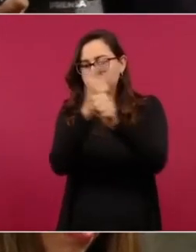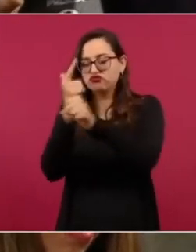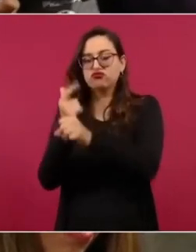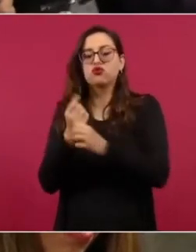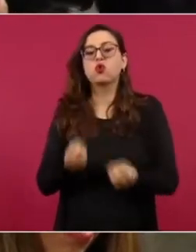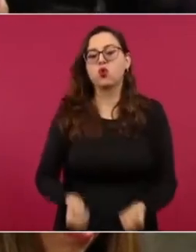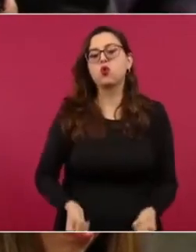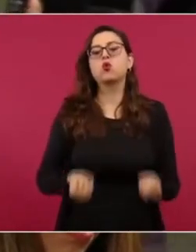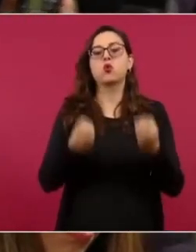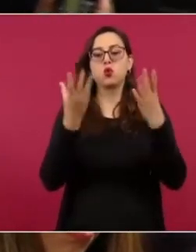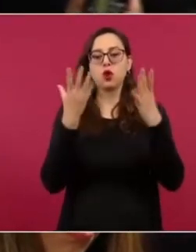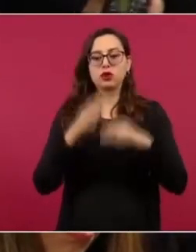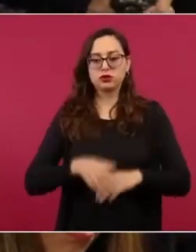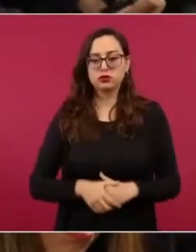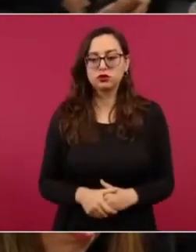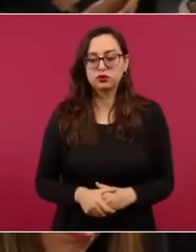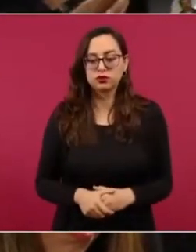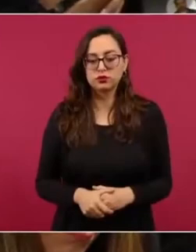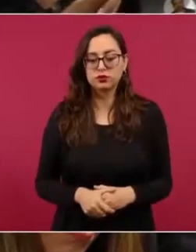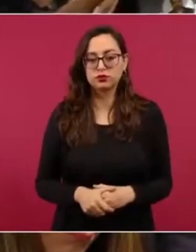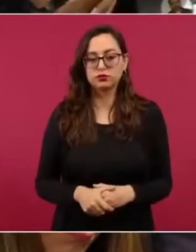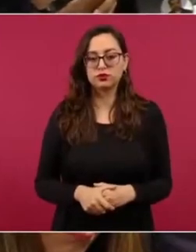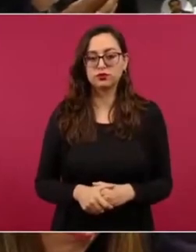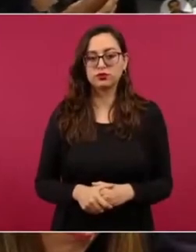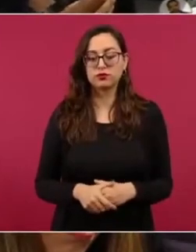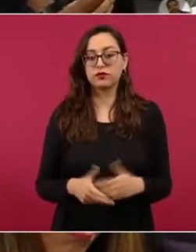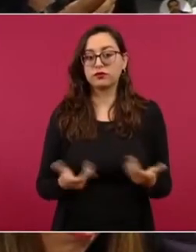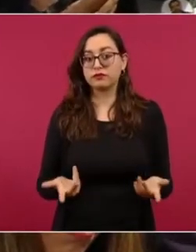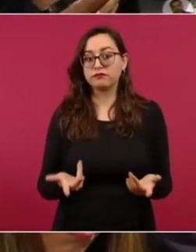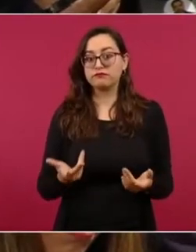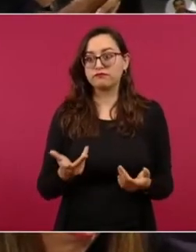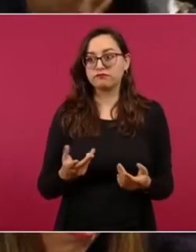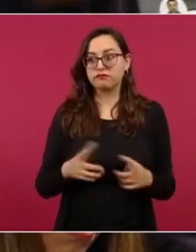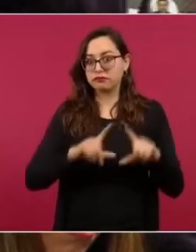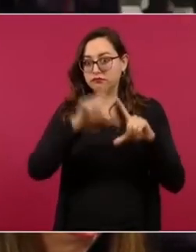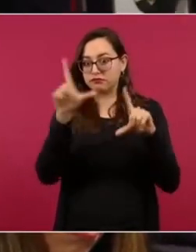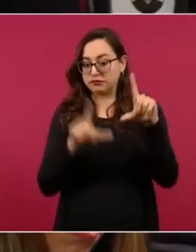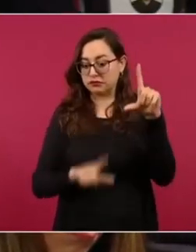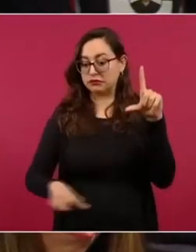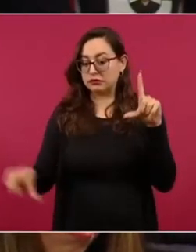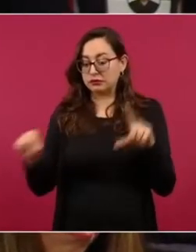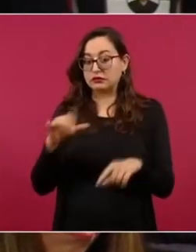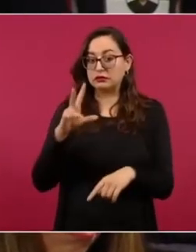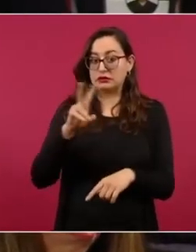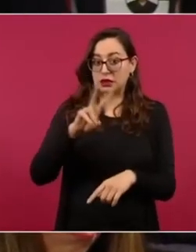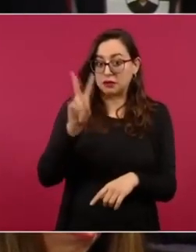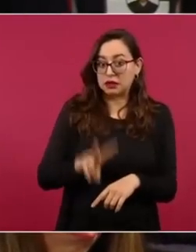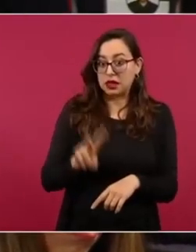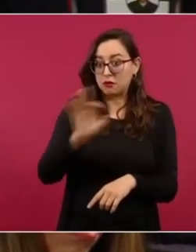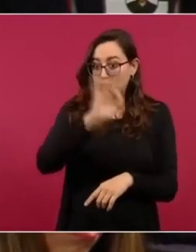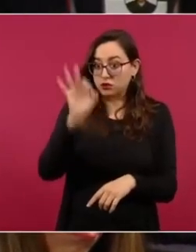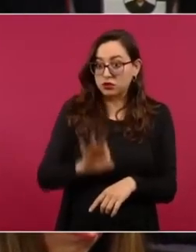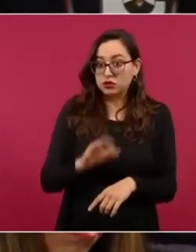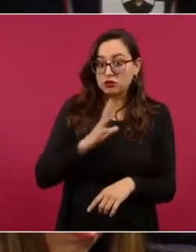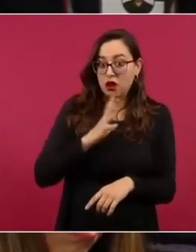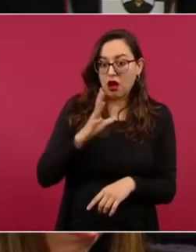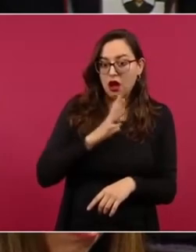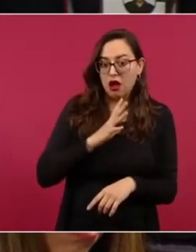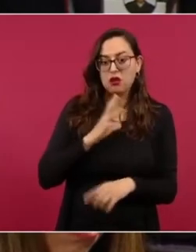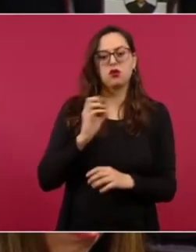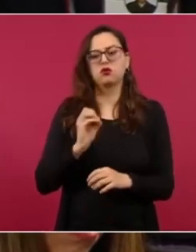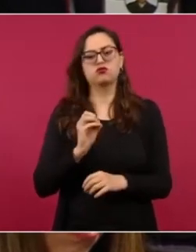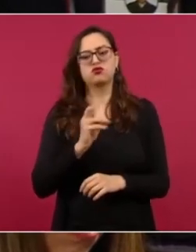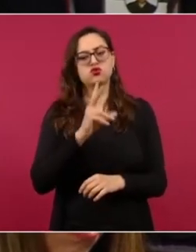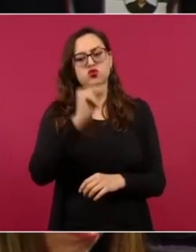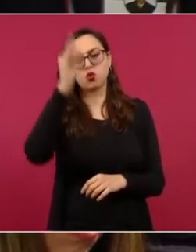tienen en torno a la influencia de estos grupos criminales en el país? ¿Qué alcance han encontrado que tienen, si se habla de un porcentaje o si rechazan